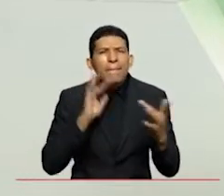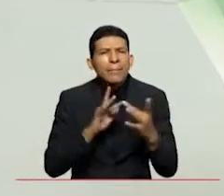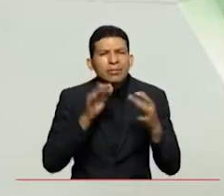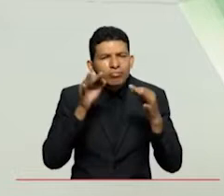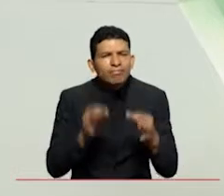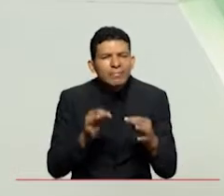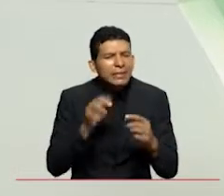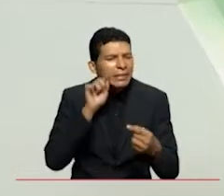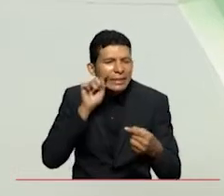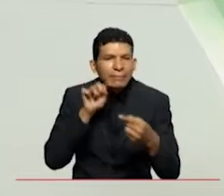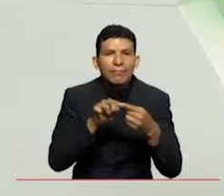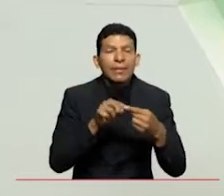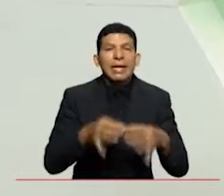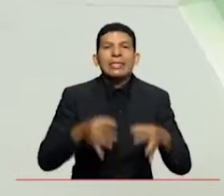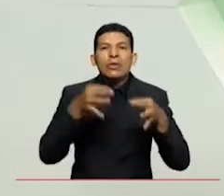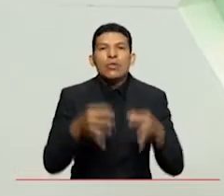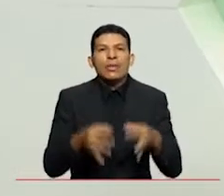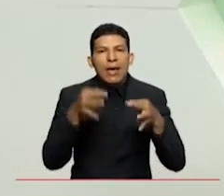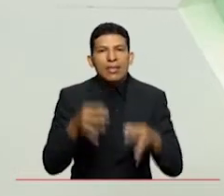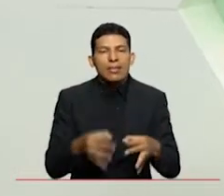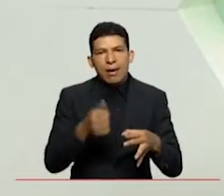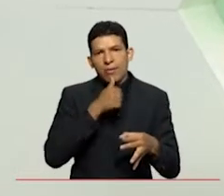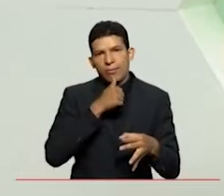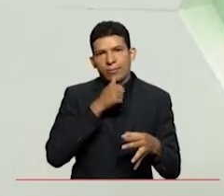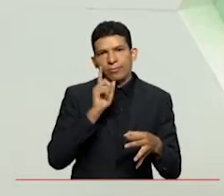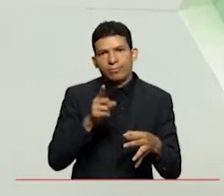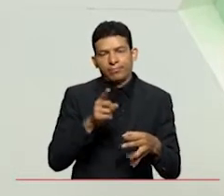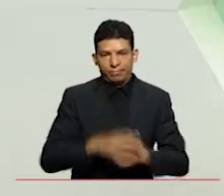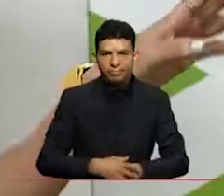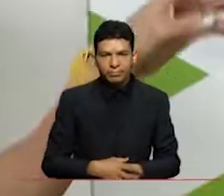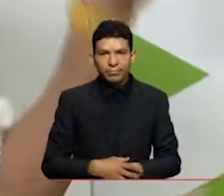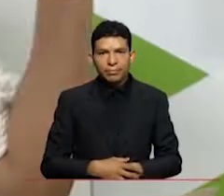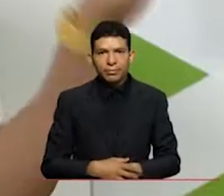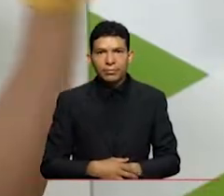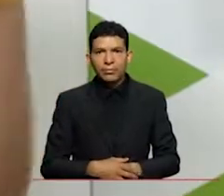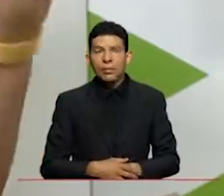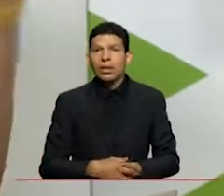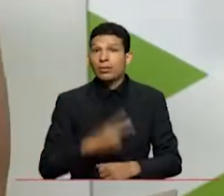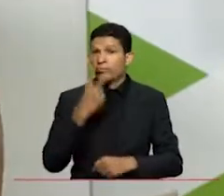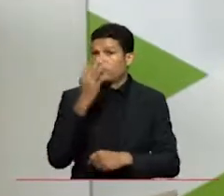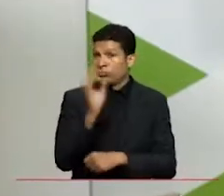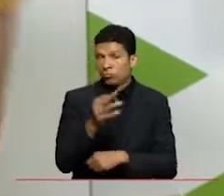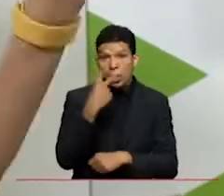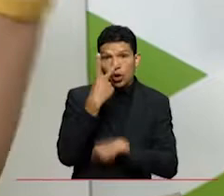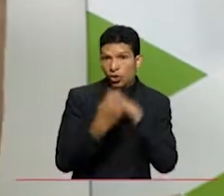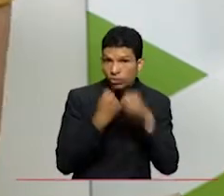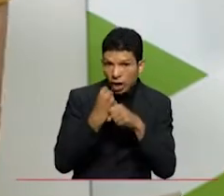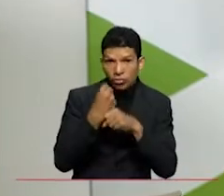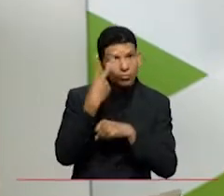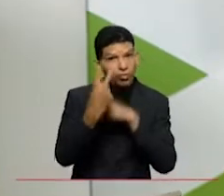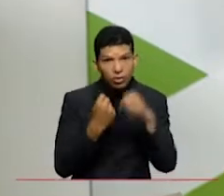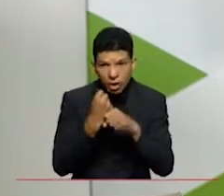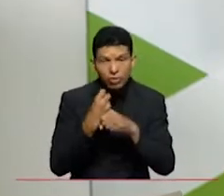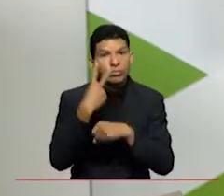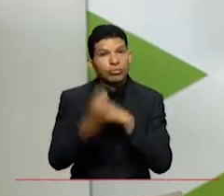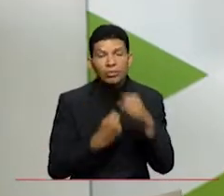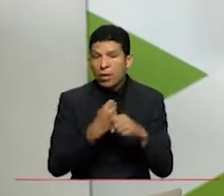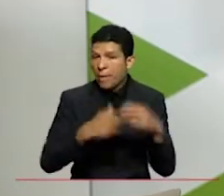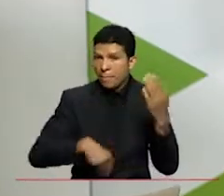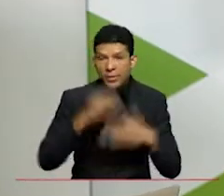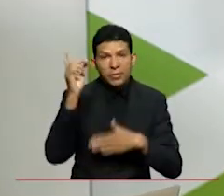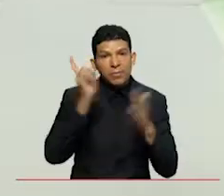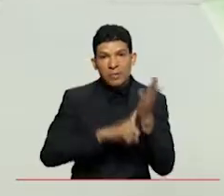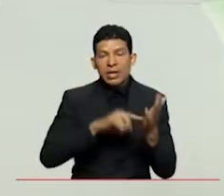en torno al tema de seguridad hídrica y sustentabilidad profesor entonces es cada dos años desde mil novecientos noventa y seis